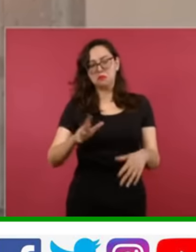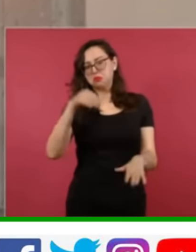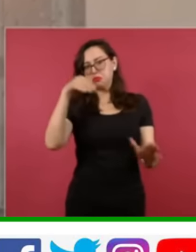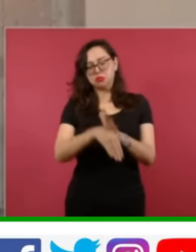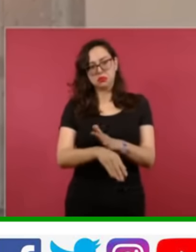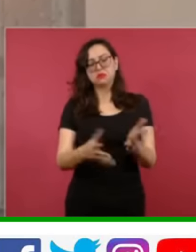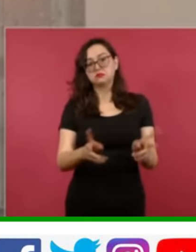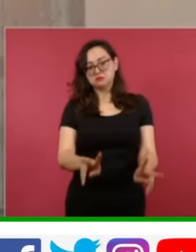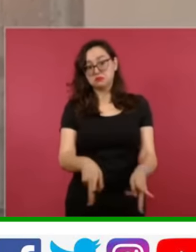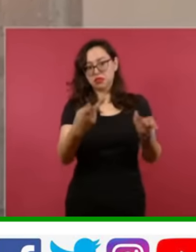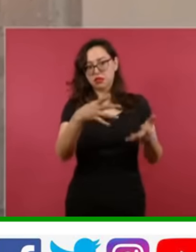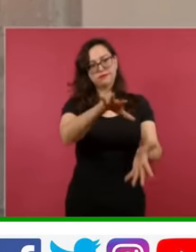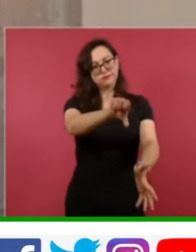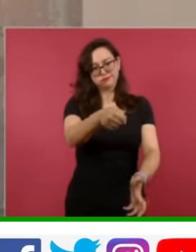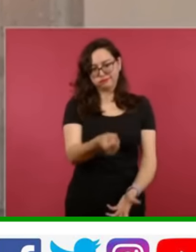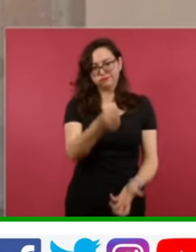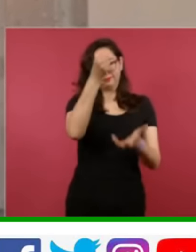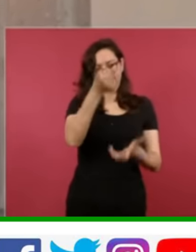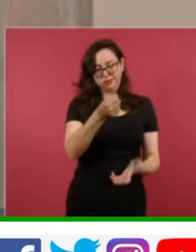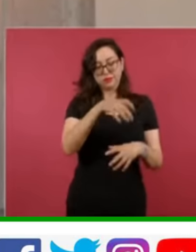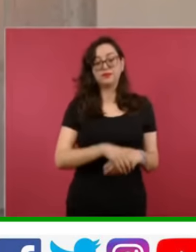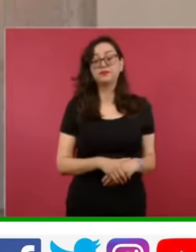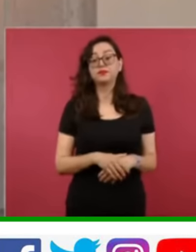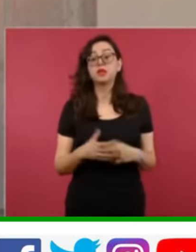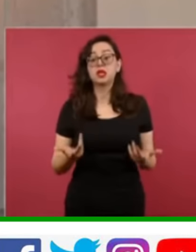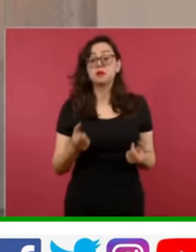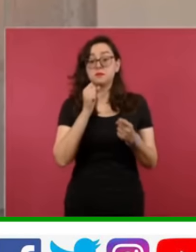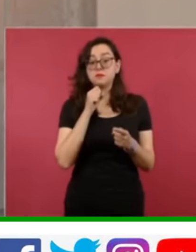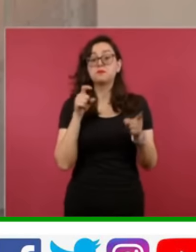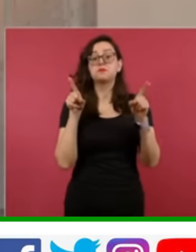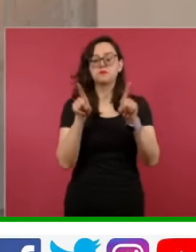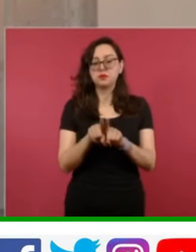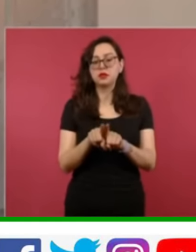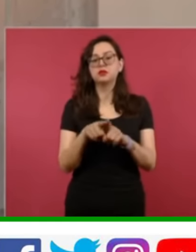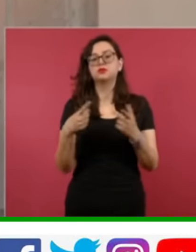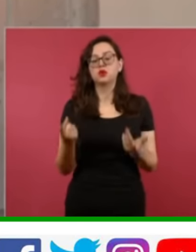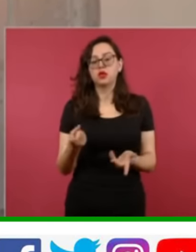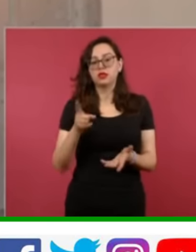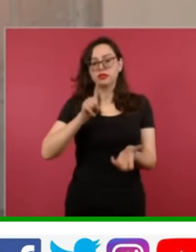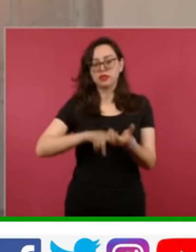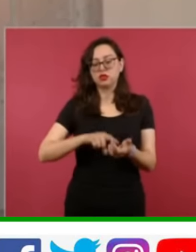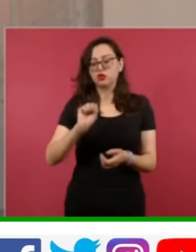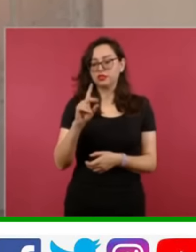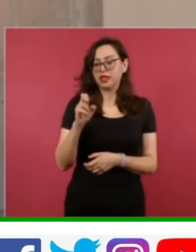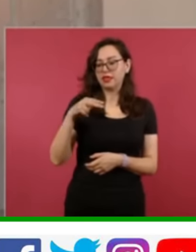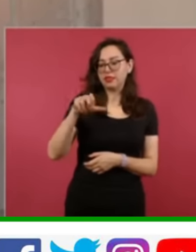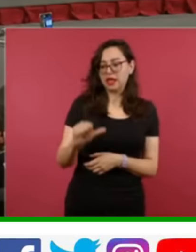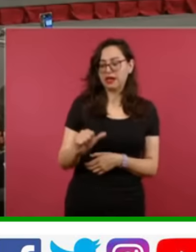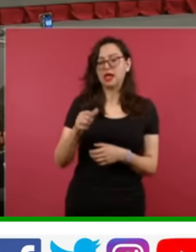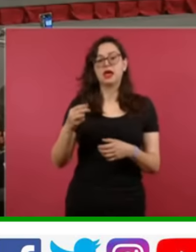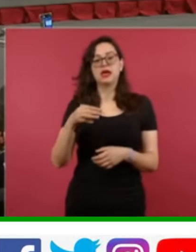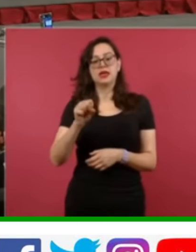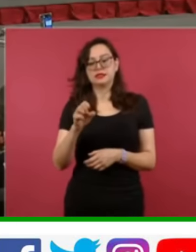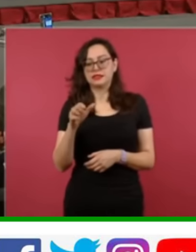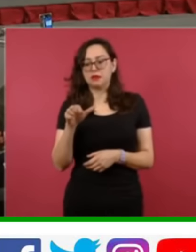utilidades netas obtenidas de las entidades para estatales sectorizadas en la Secretaría de la Defensa Nacional y de la Marina, por citar